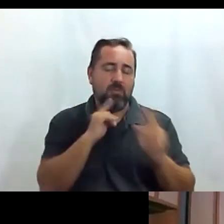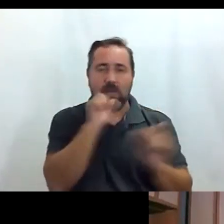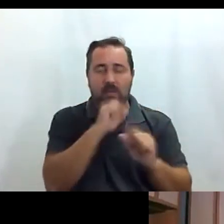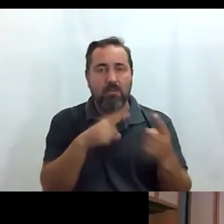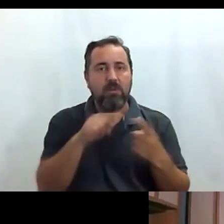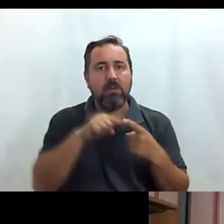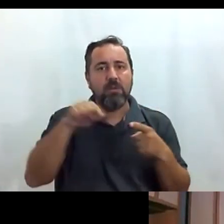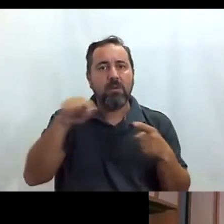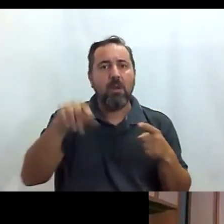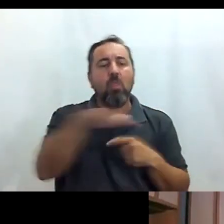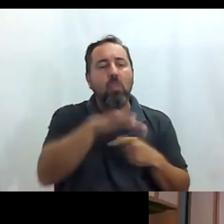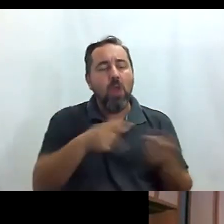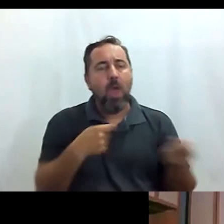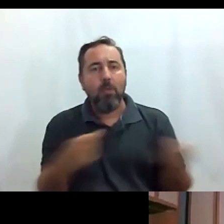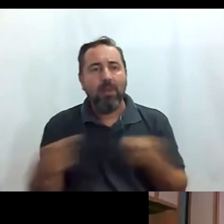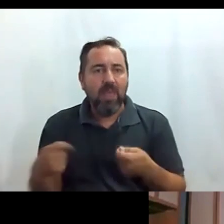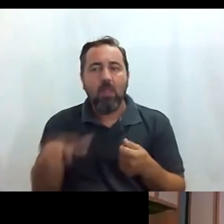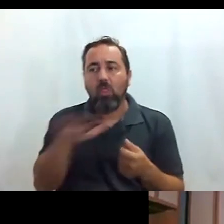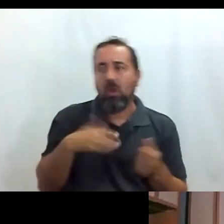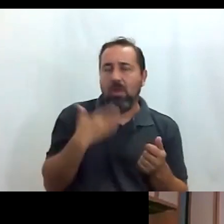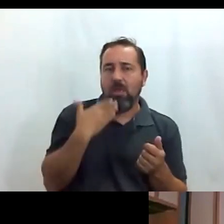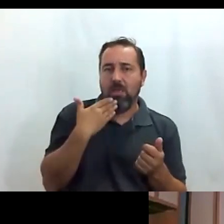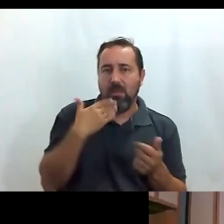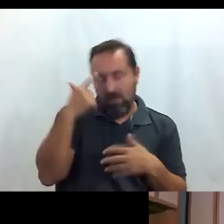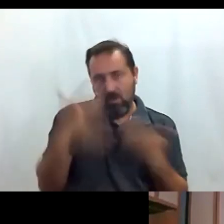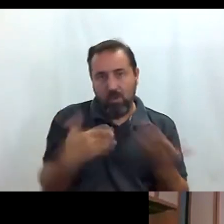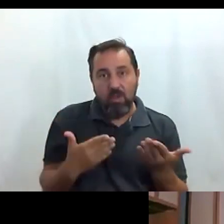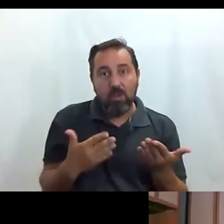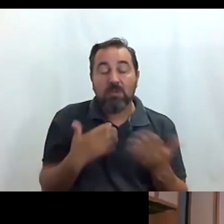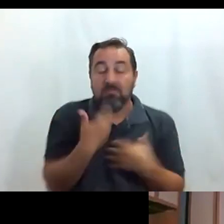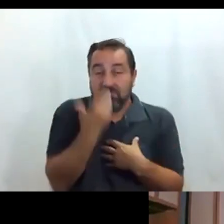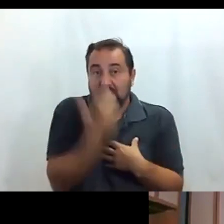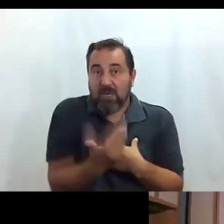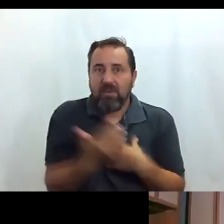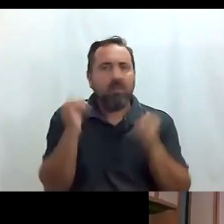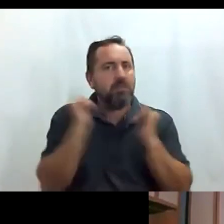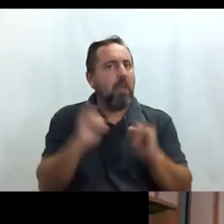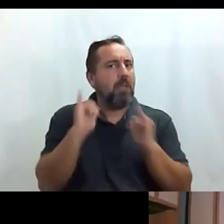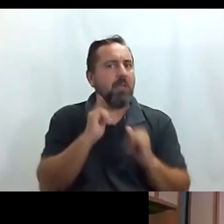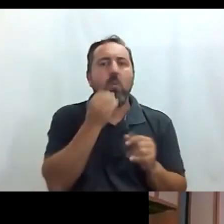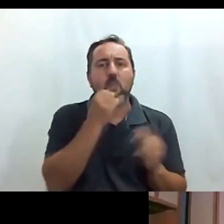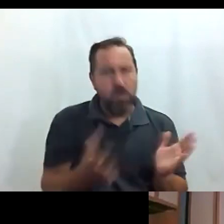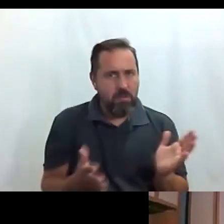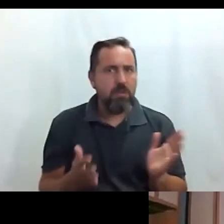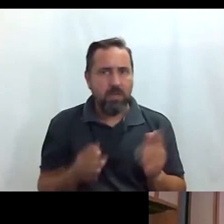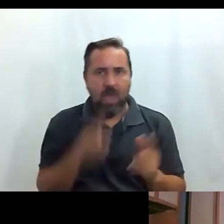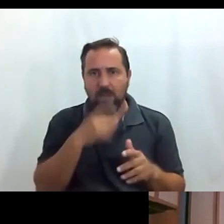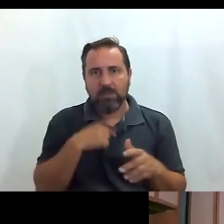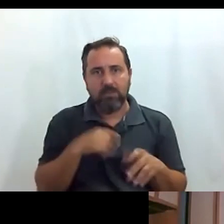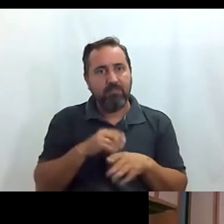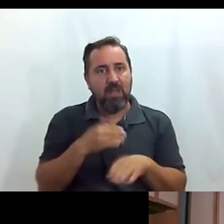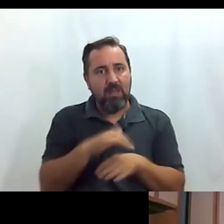zona comercial zona de ocio y bueno la verdad es que se pasea muy bien ahora las aceras son más anchas